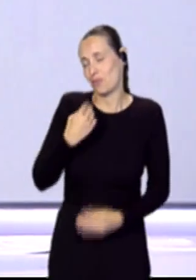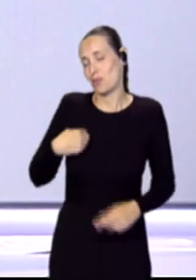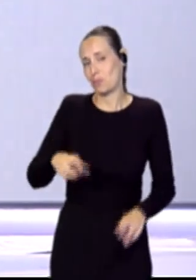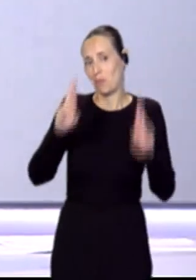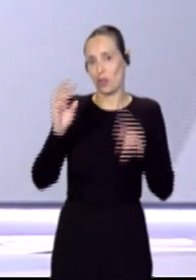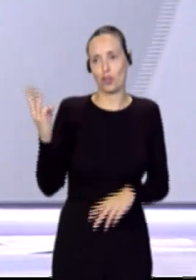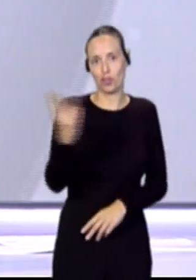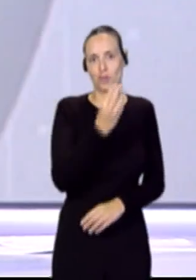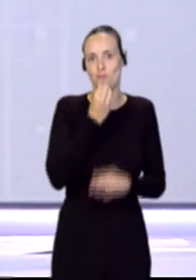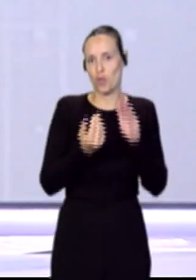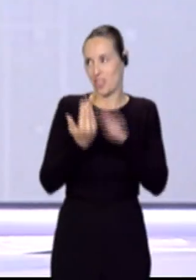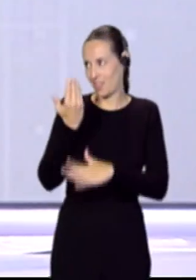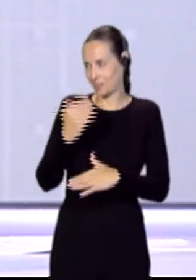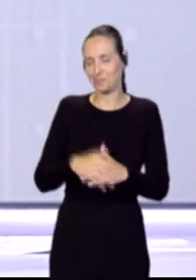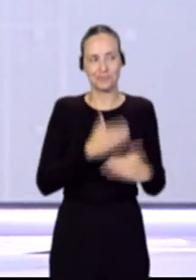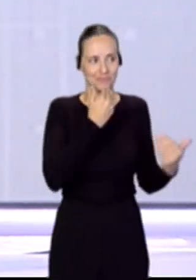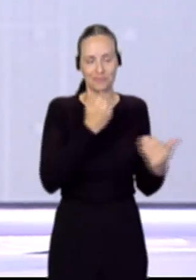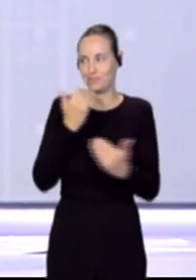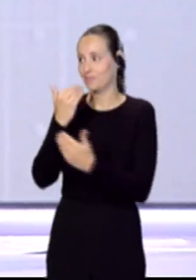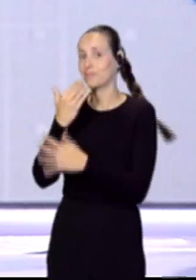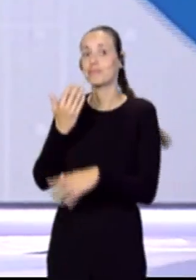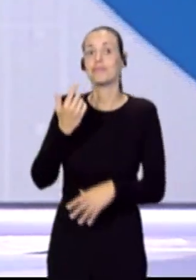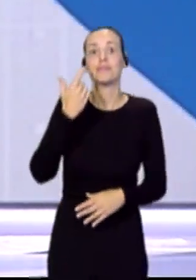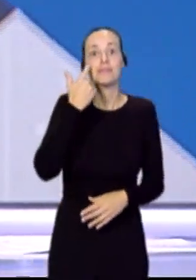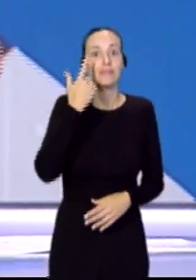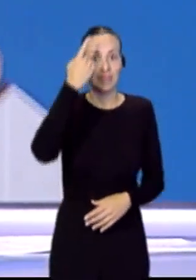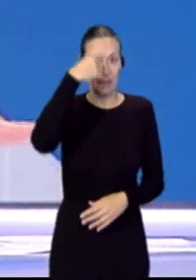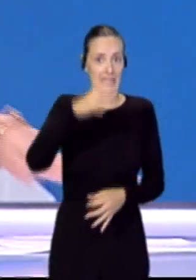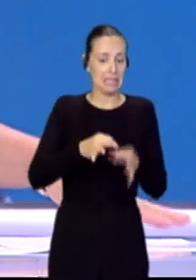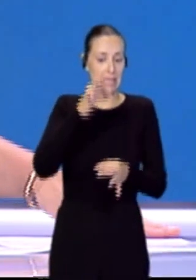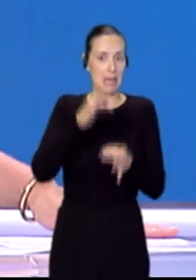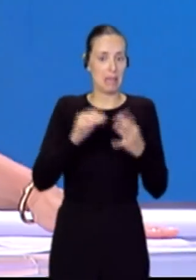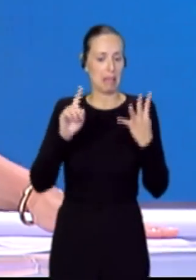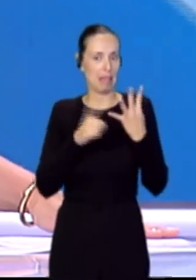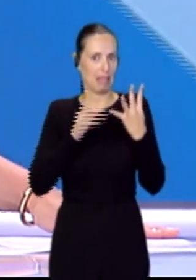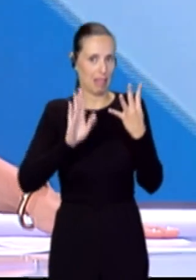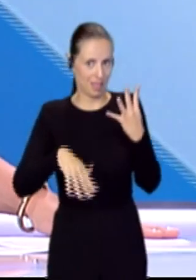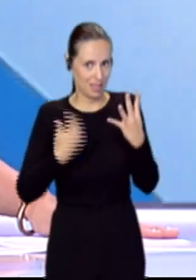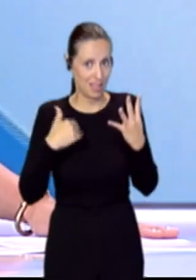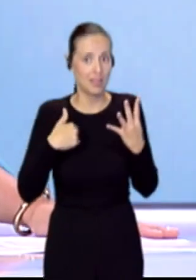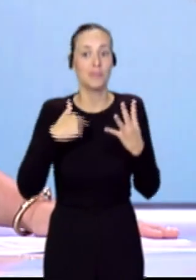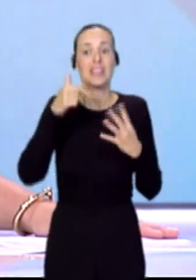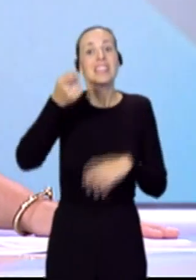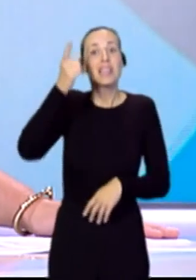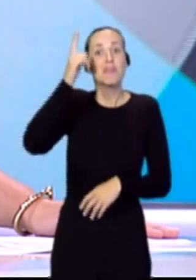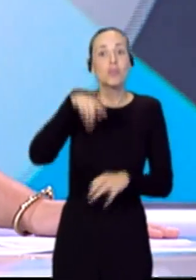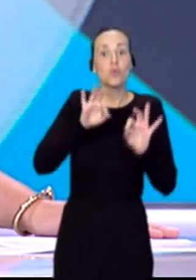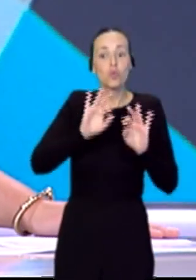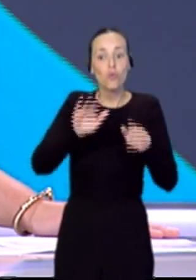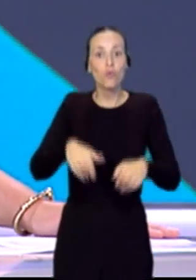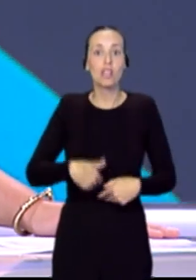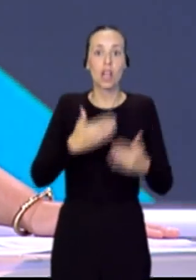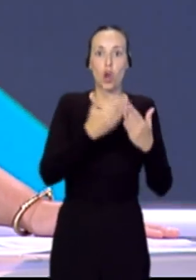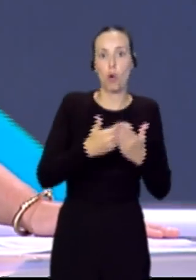Ya saben, estamos en el mes de septiembre y en este mes, con el final de las vacaciones, la vuelta al colegio para mayores y pequeños, se traduce